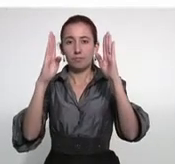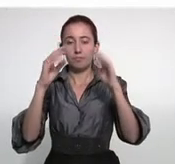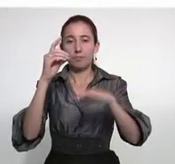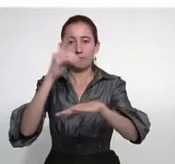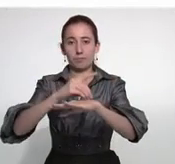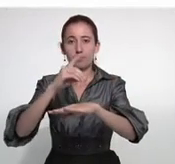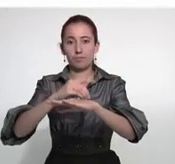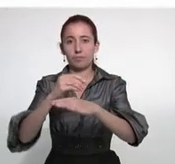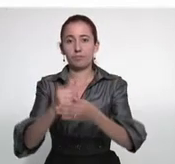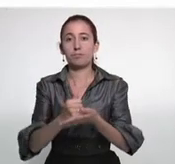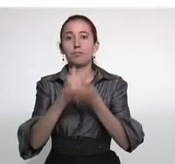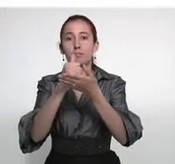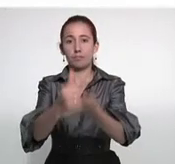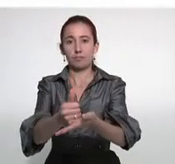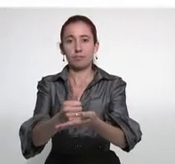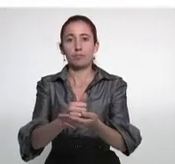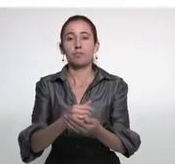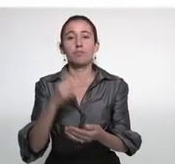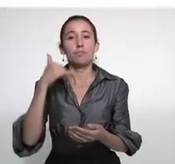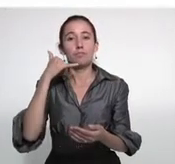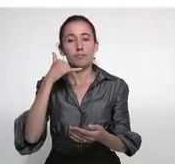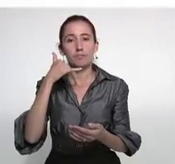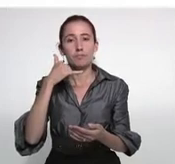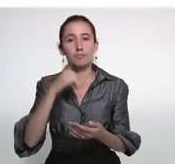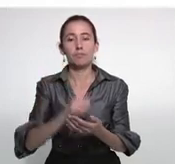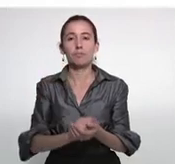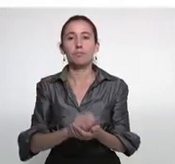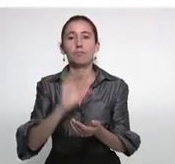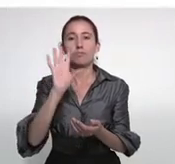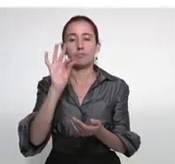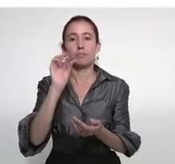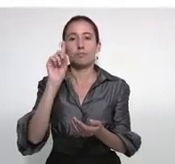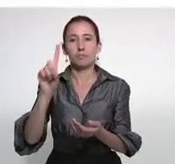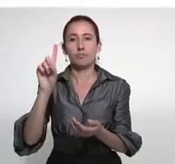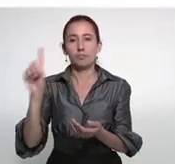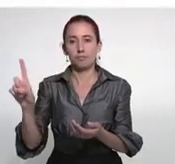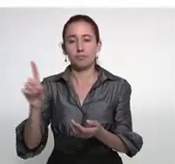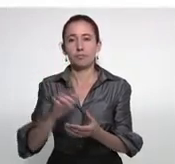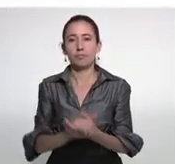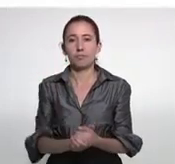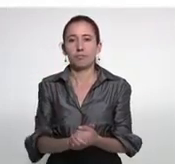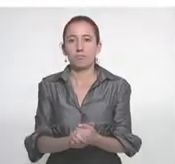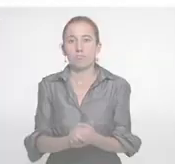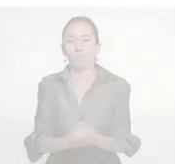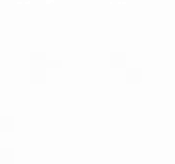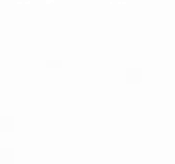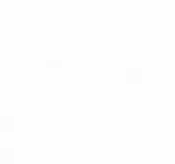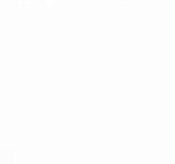médica, se debe pedir ayuda inmediata llamando al número único para emergencias 911.